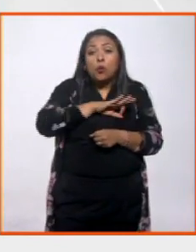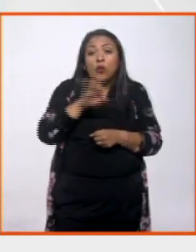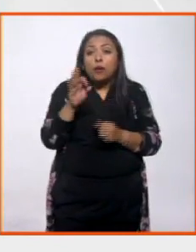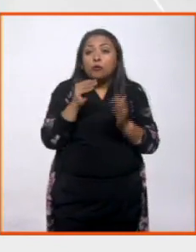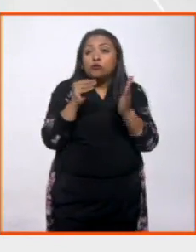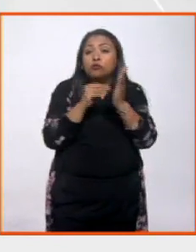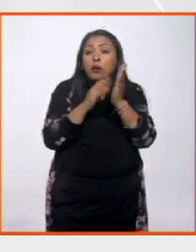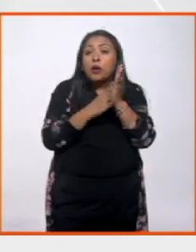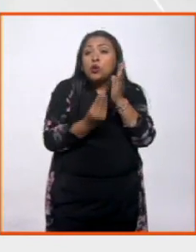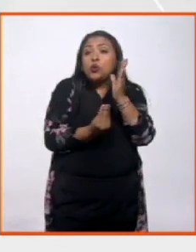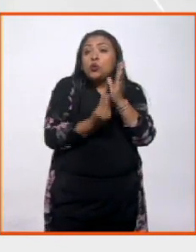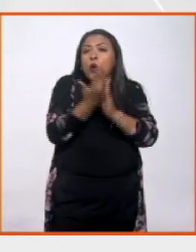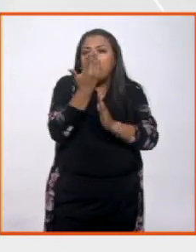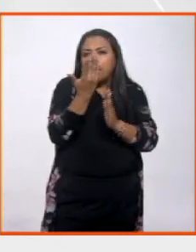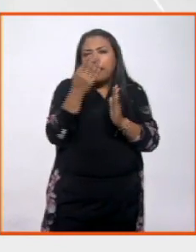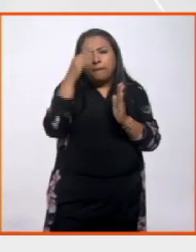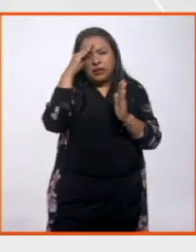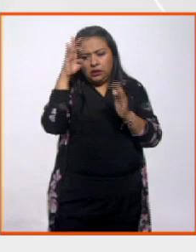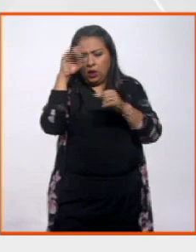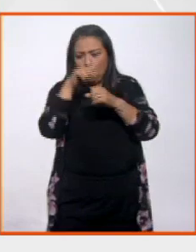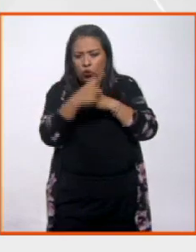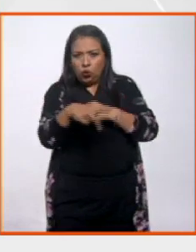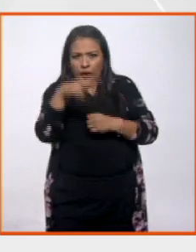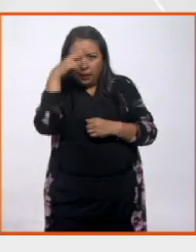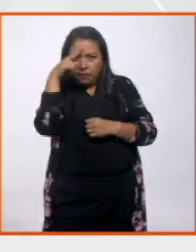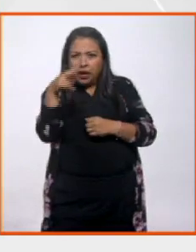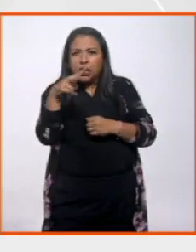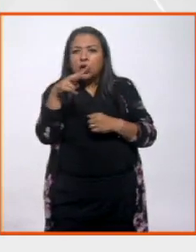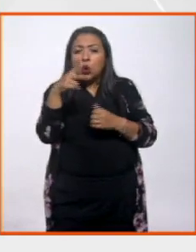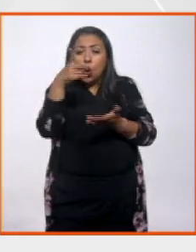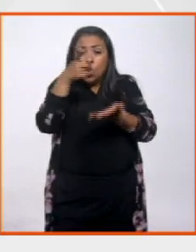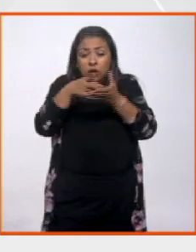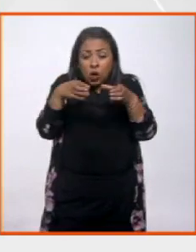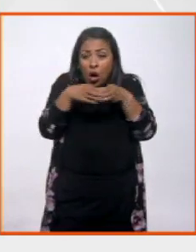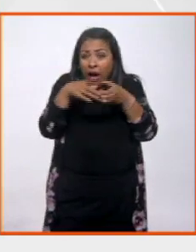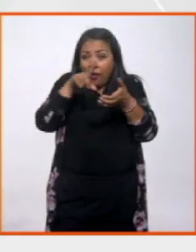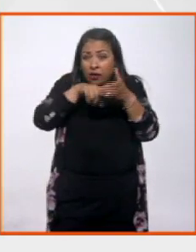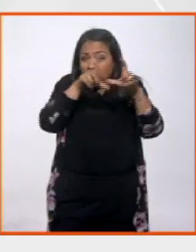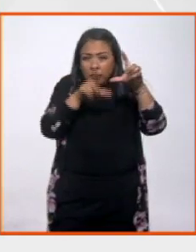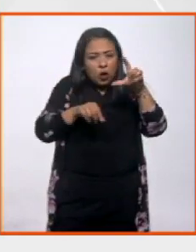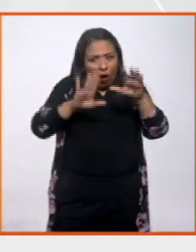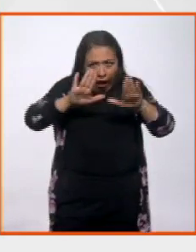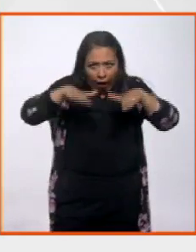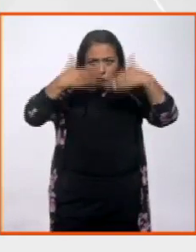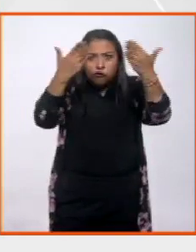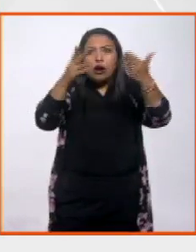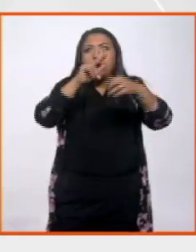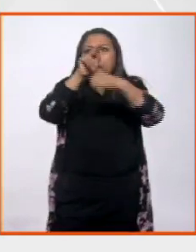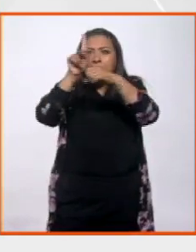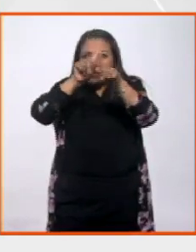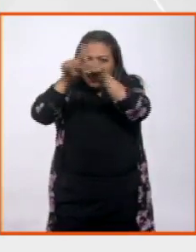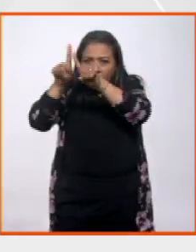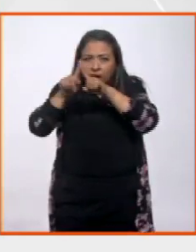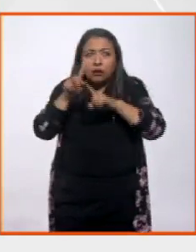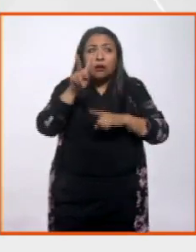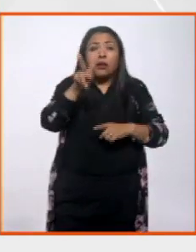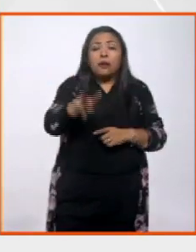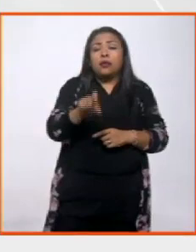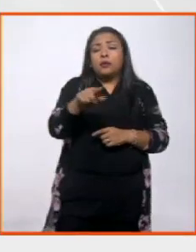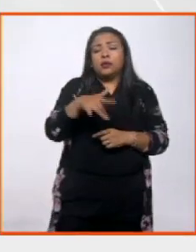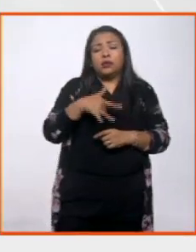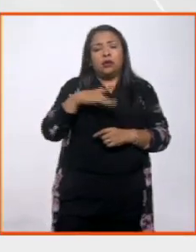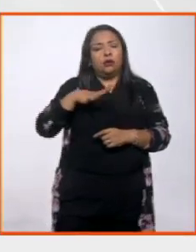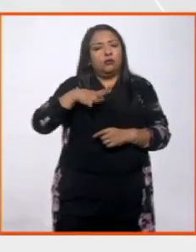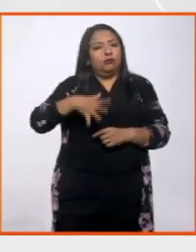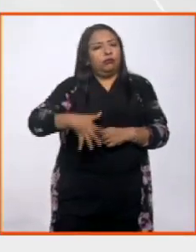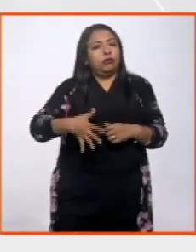una agenda nueva para pensar la cultura de México más allá de nuestras fronteras. Y yo creo que es motivo también de un gran orgullo y satisfacción para